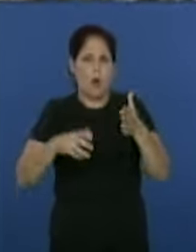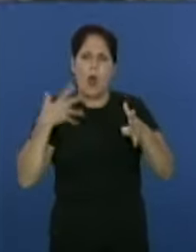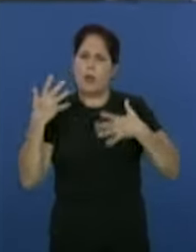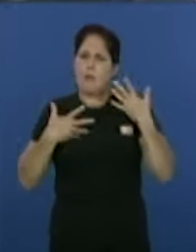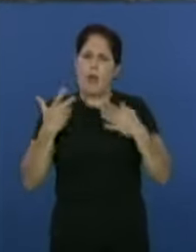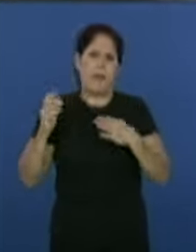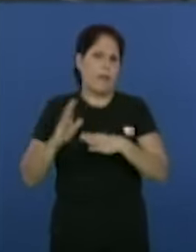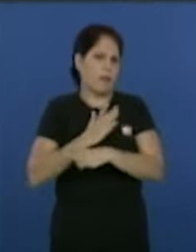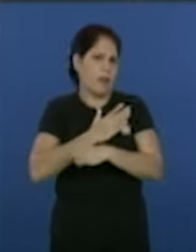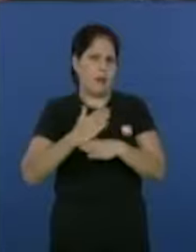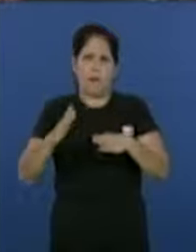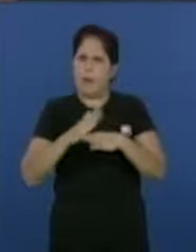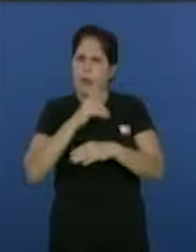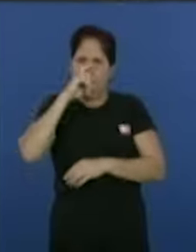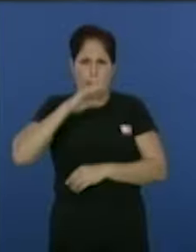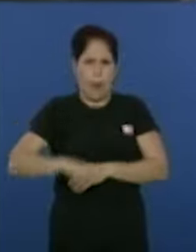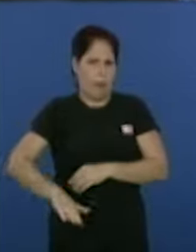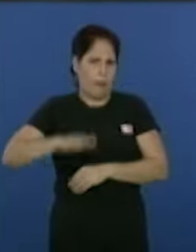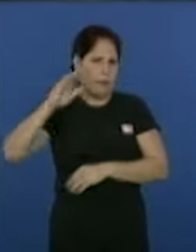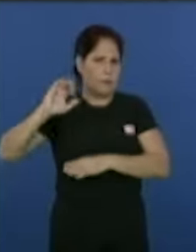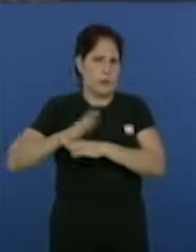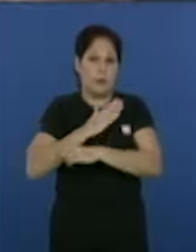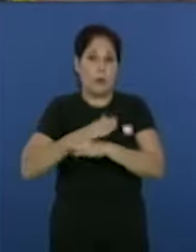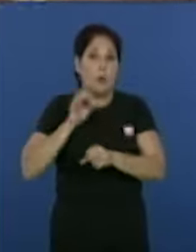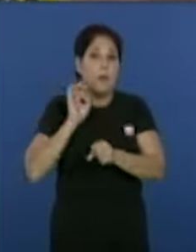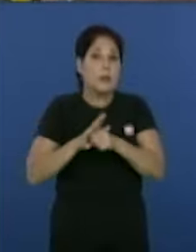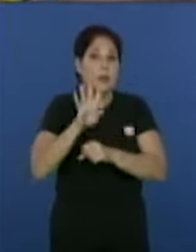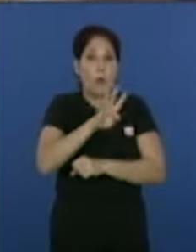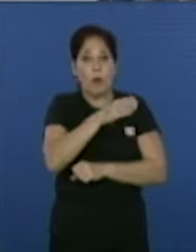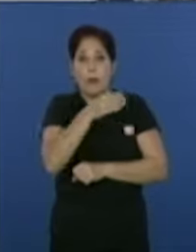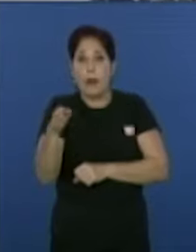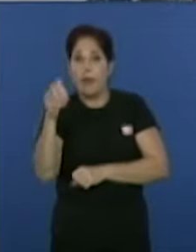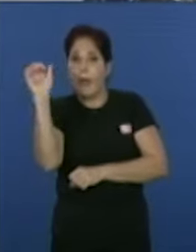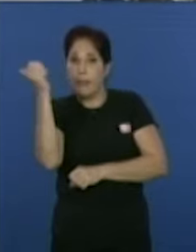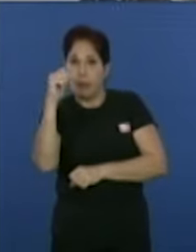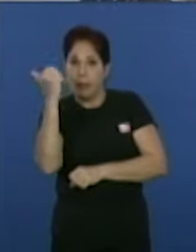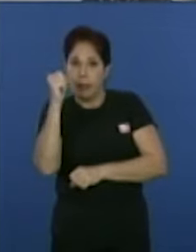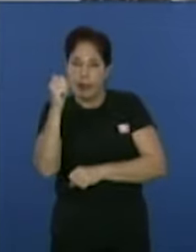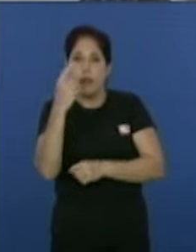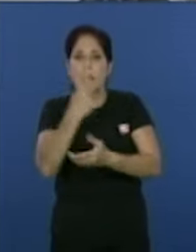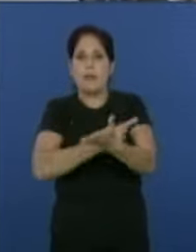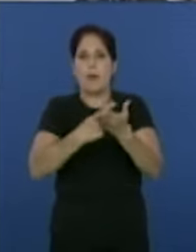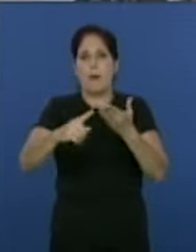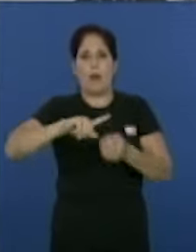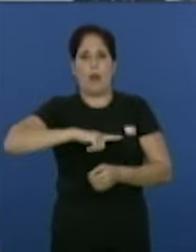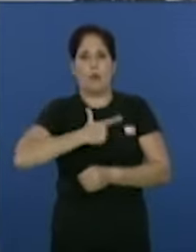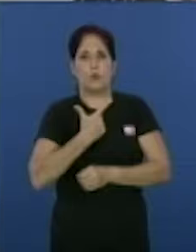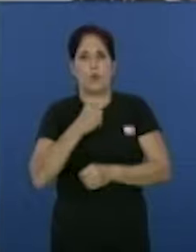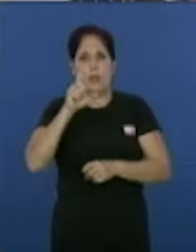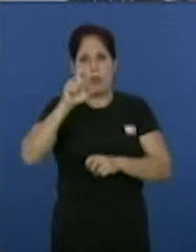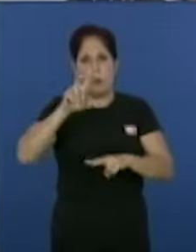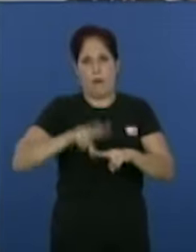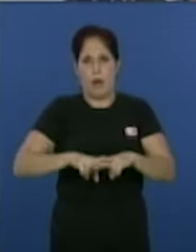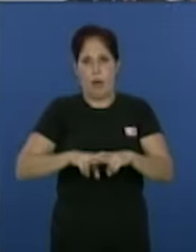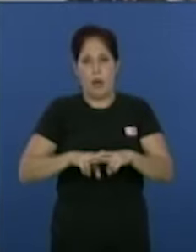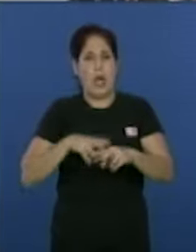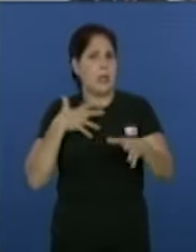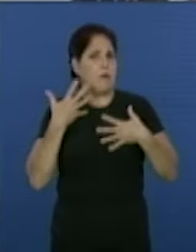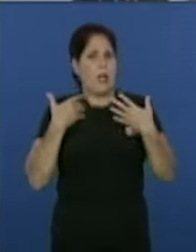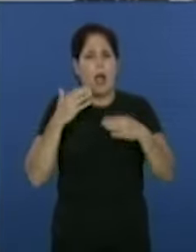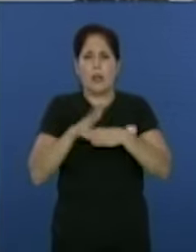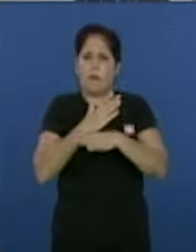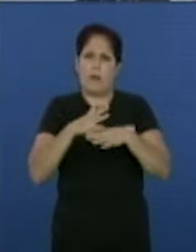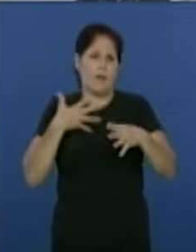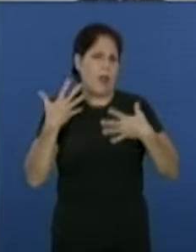festivas para todas las edades. A partir del día 4 y hasta el día 10 es la Semana de la Cultura de Centro Habana con variadas